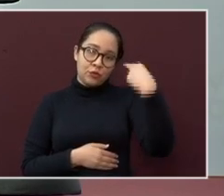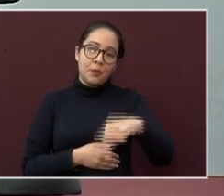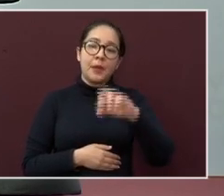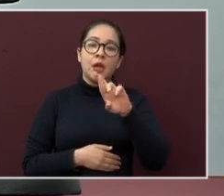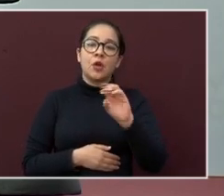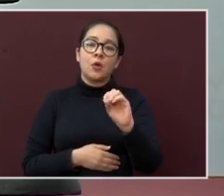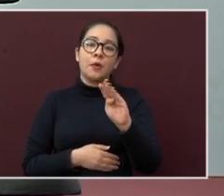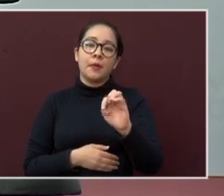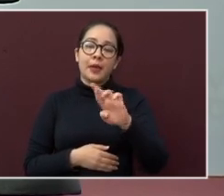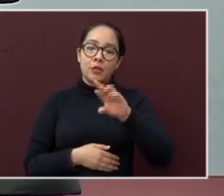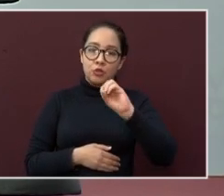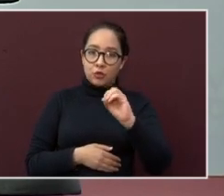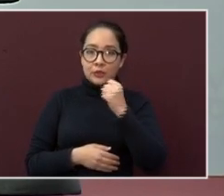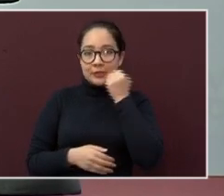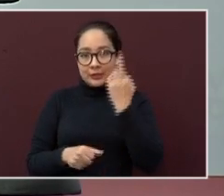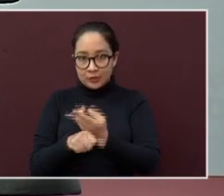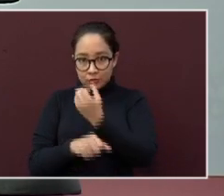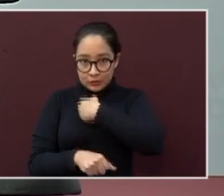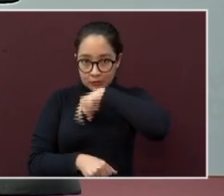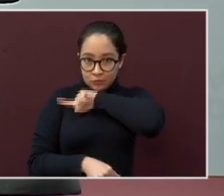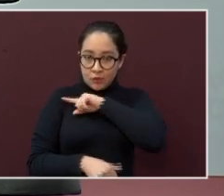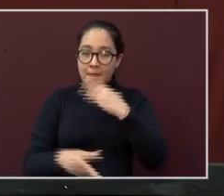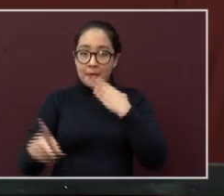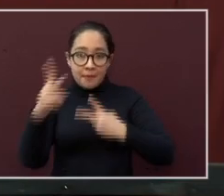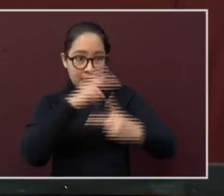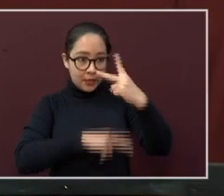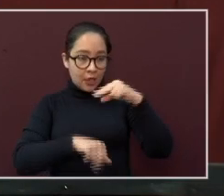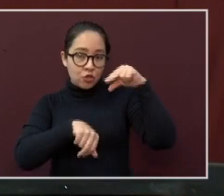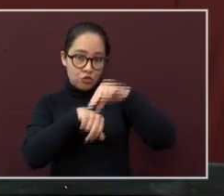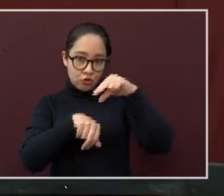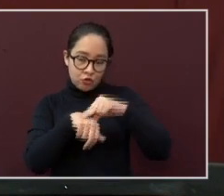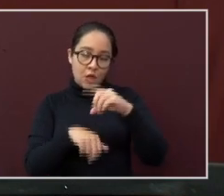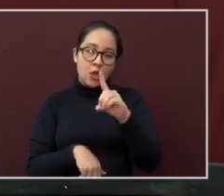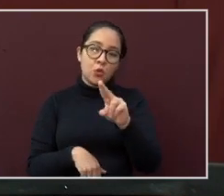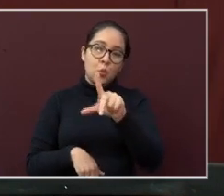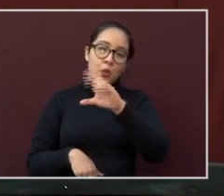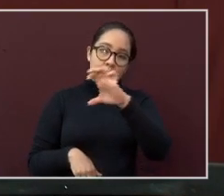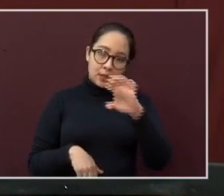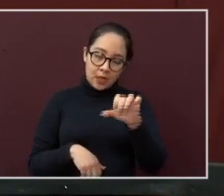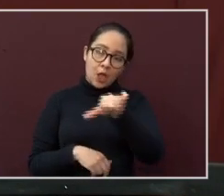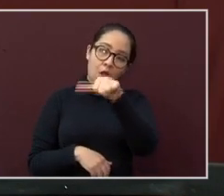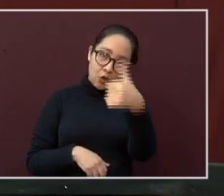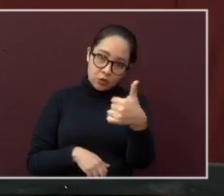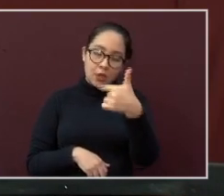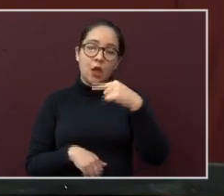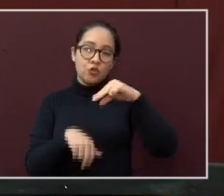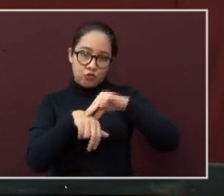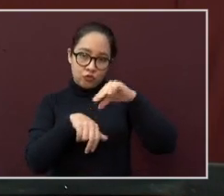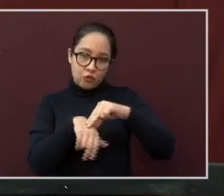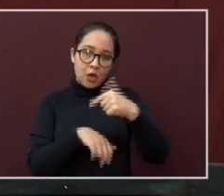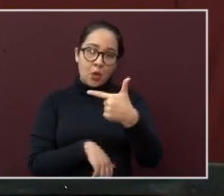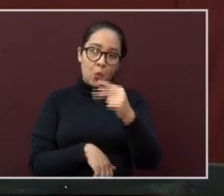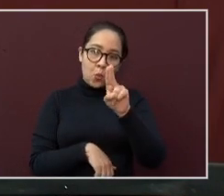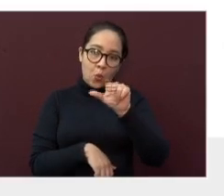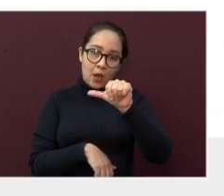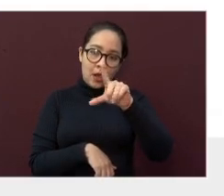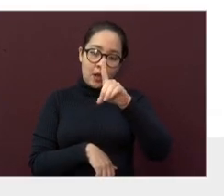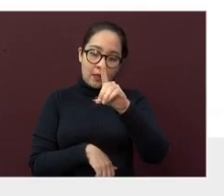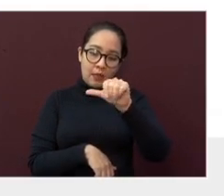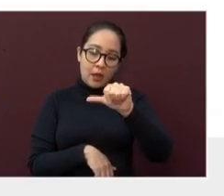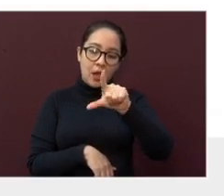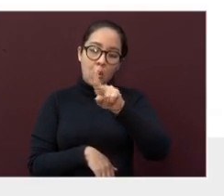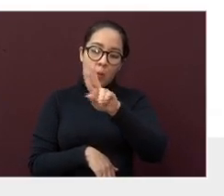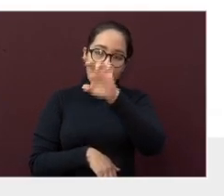Secretario de Salud. Doy la bienvenida a las doctoras Dulce María Espejo Guevara y Guadalupe Díaz del Castillo Flores. Los